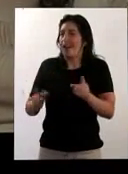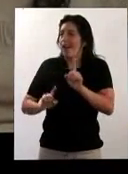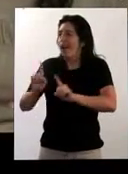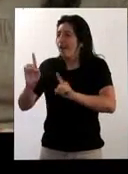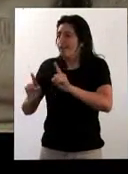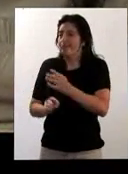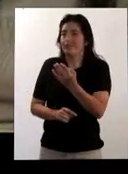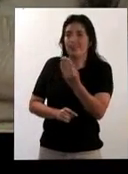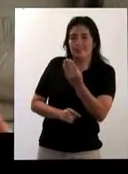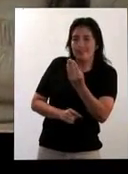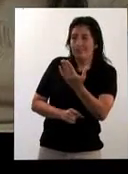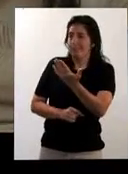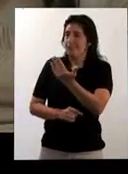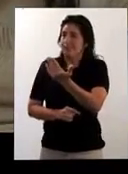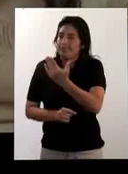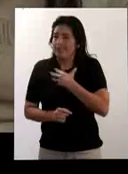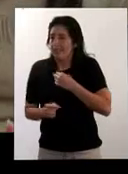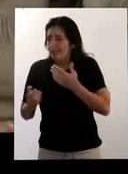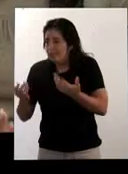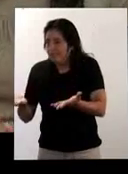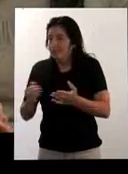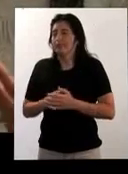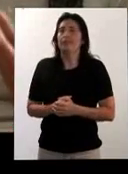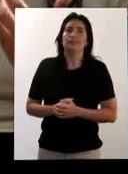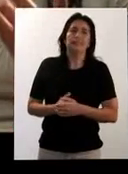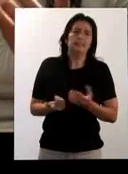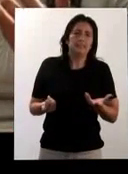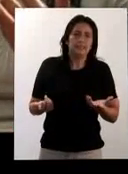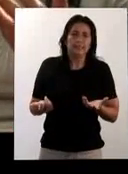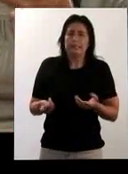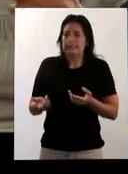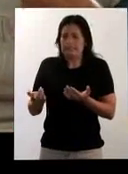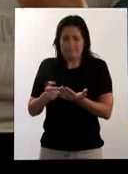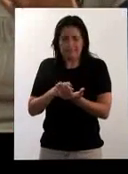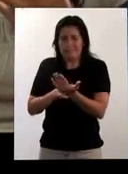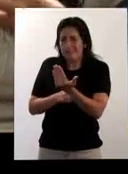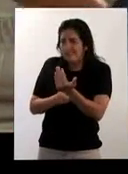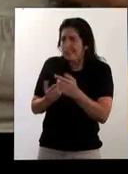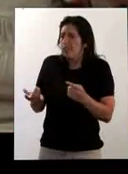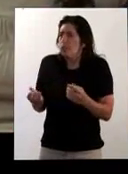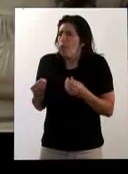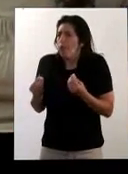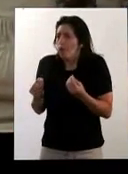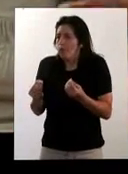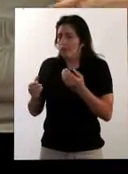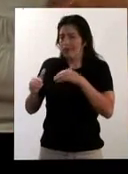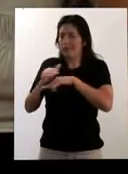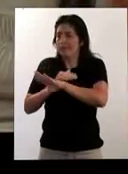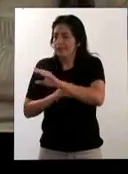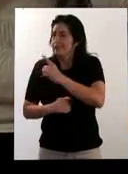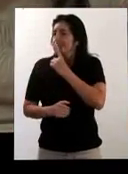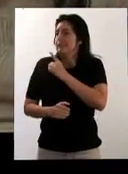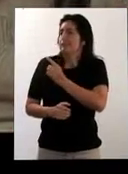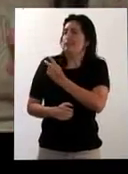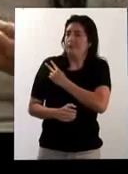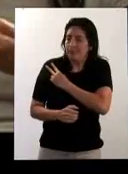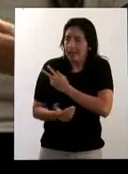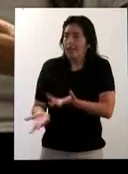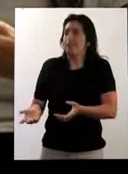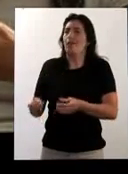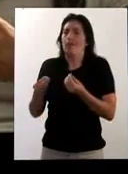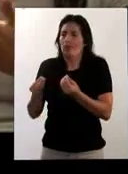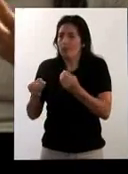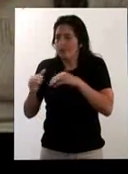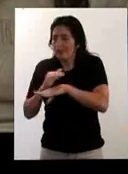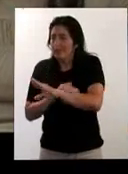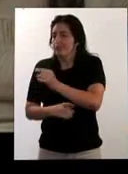Muchos terminan a los 14, 15 años. Entonces, si terminan así, ¿qué posibilidades tienen de poder hacer una secundaria? ¿Qué posibilidades